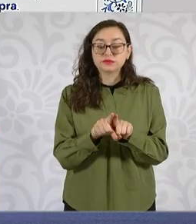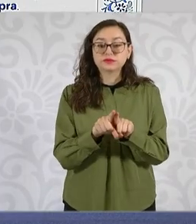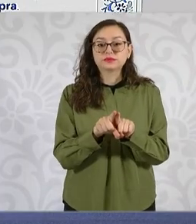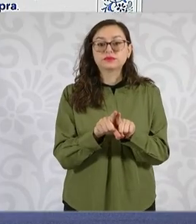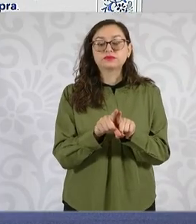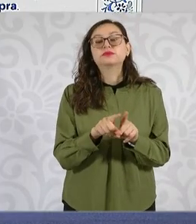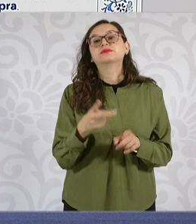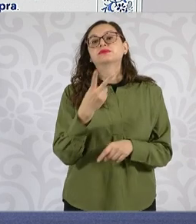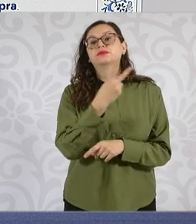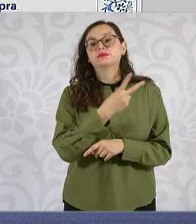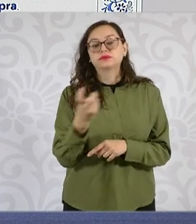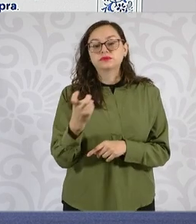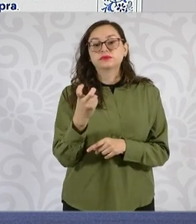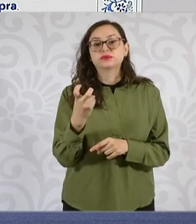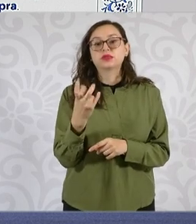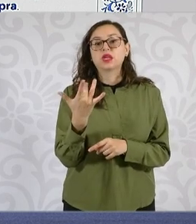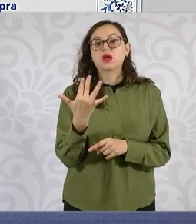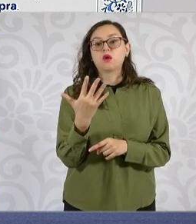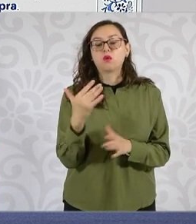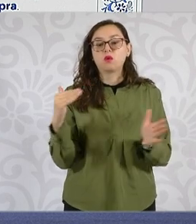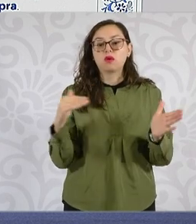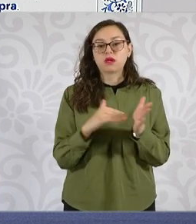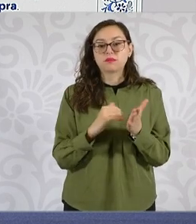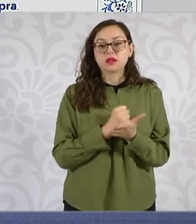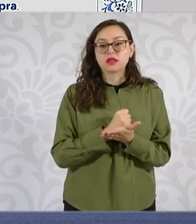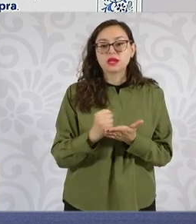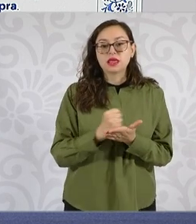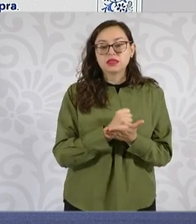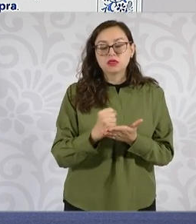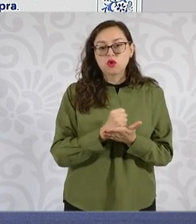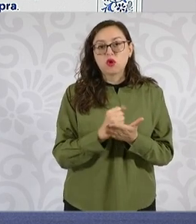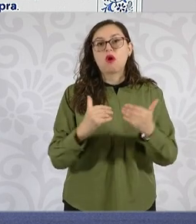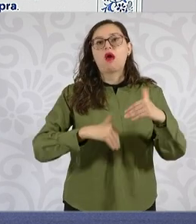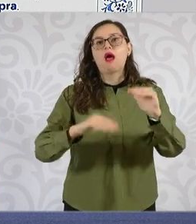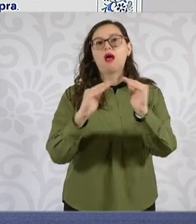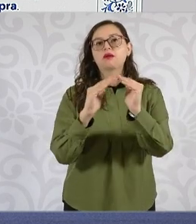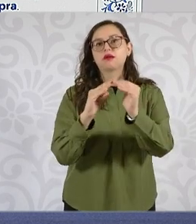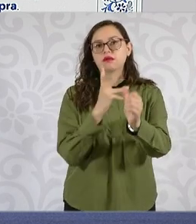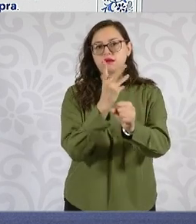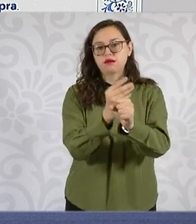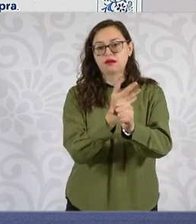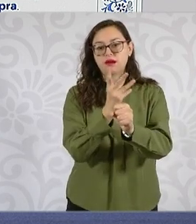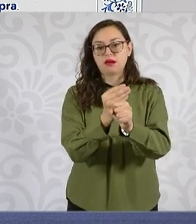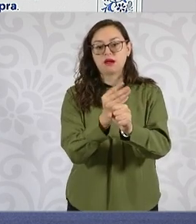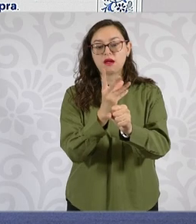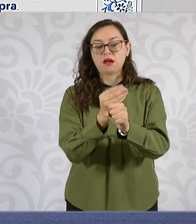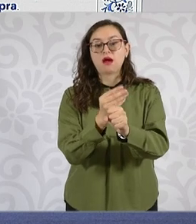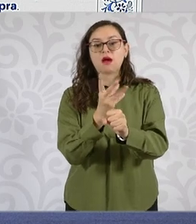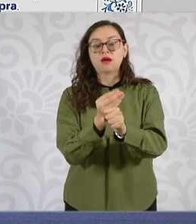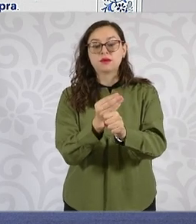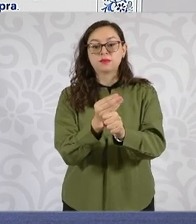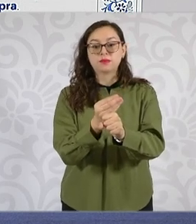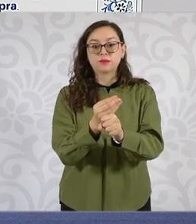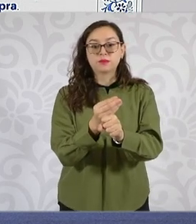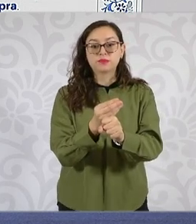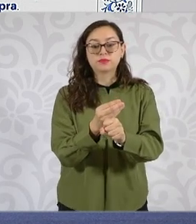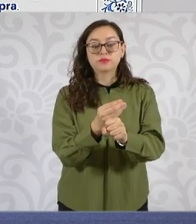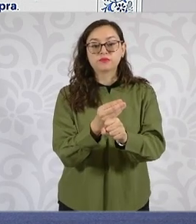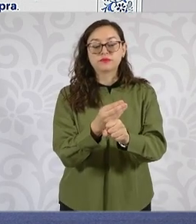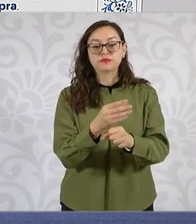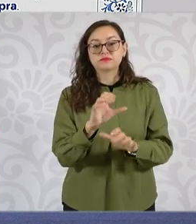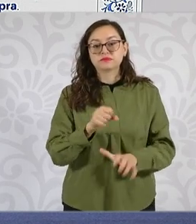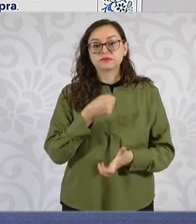250 mil créditos para mejoramiento, un estimado de inversión de 20 mil millones